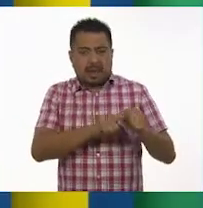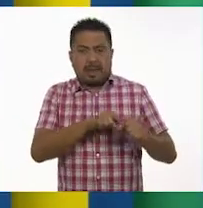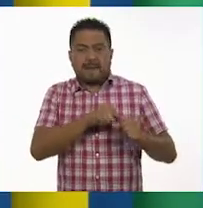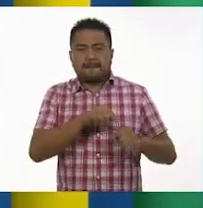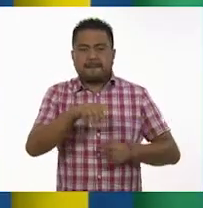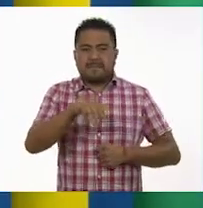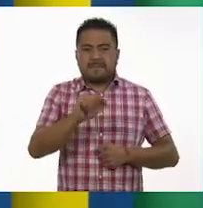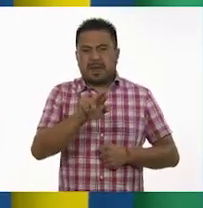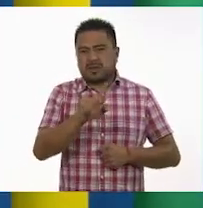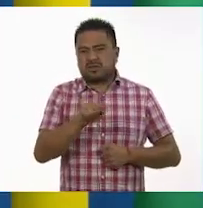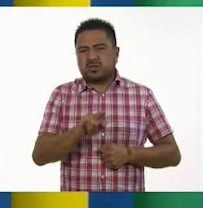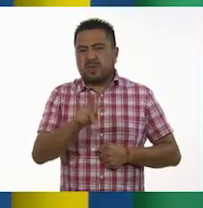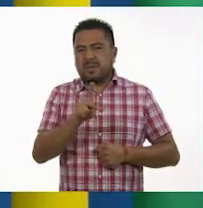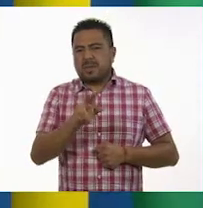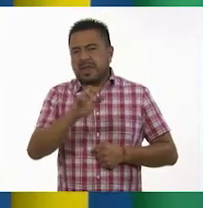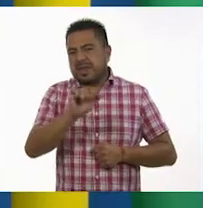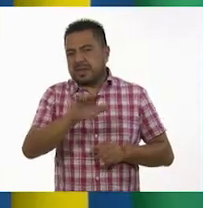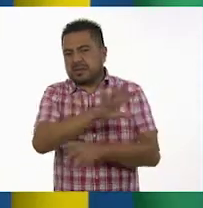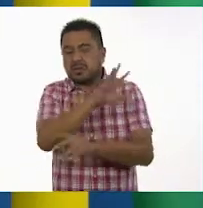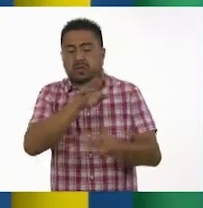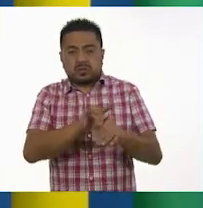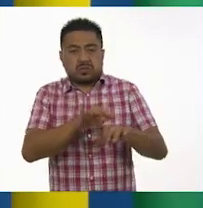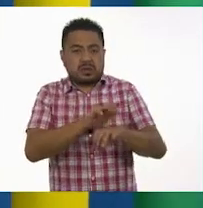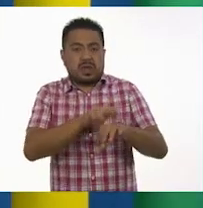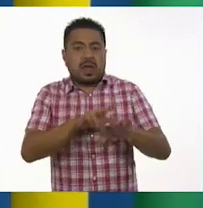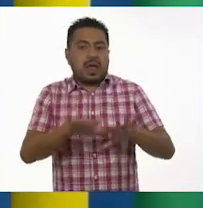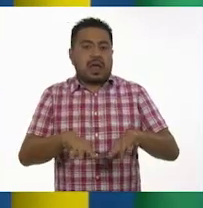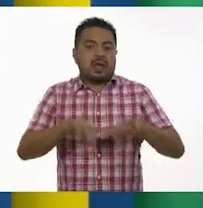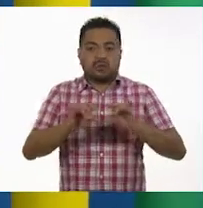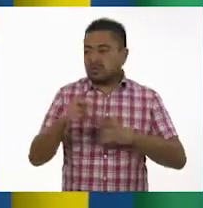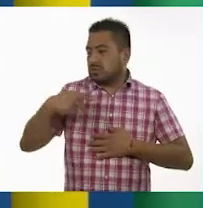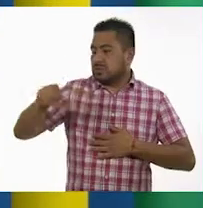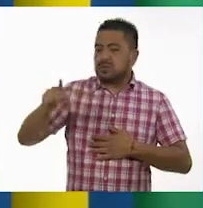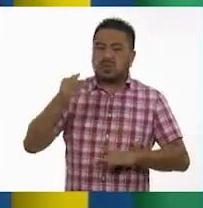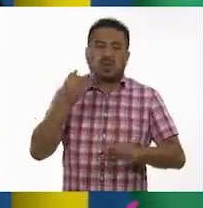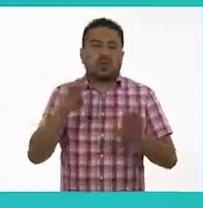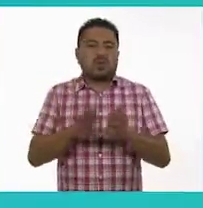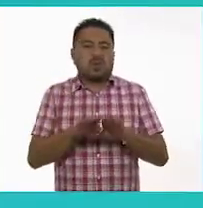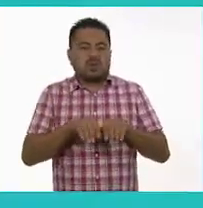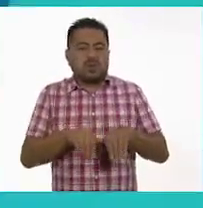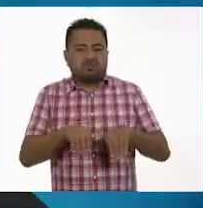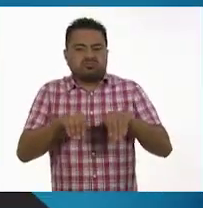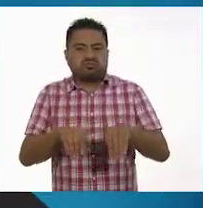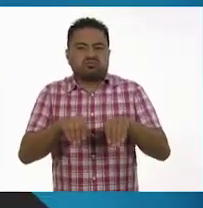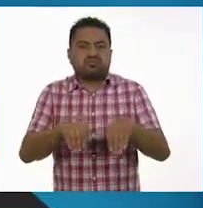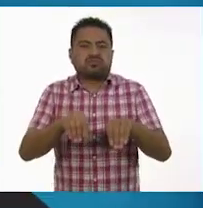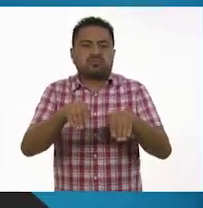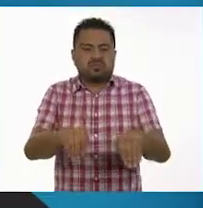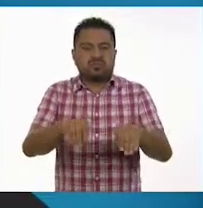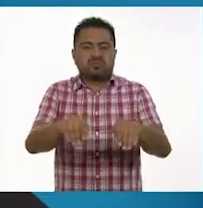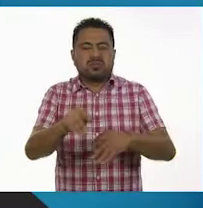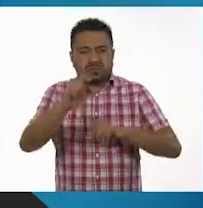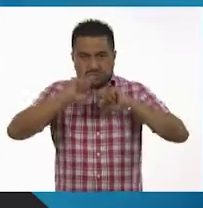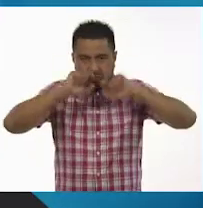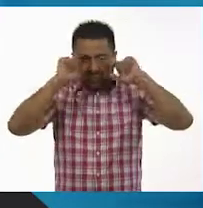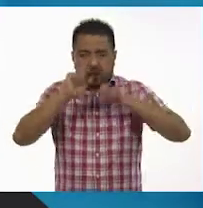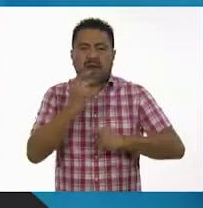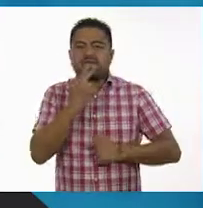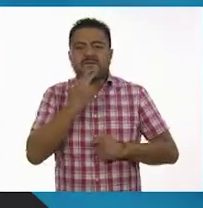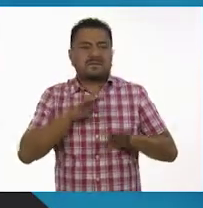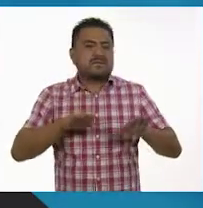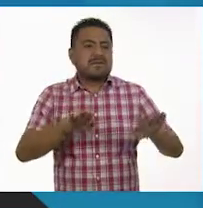marsupiales. La mayoría son de Australia, como los canguros, koalas y ardillas.